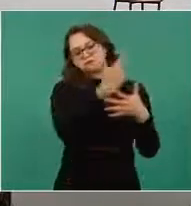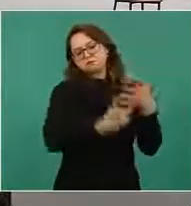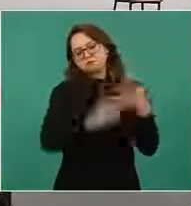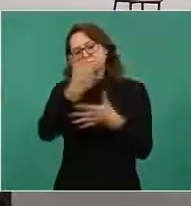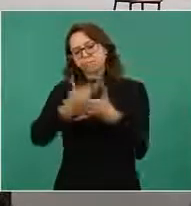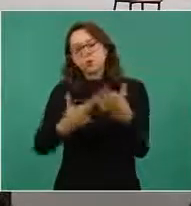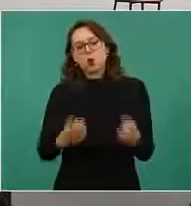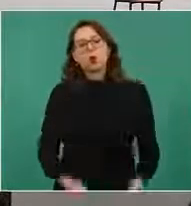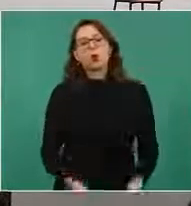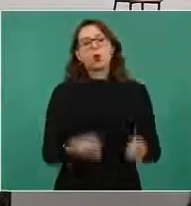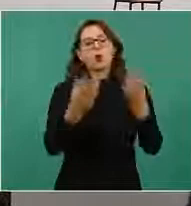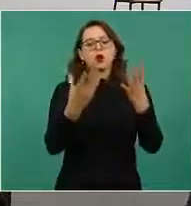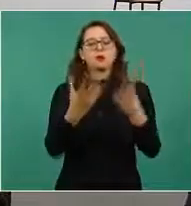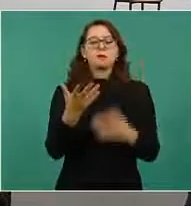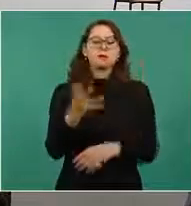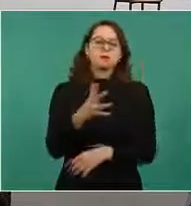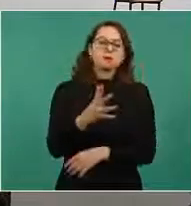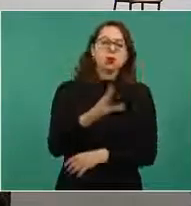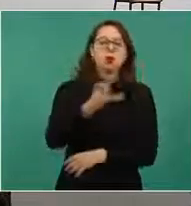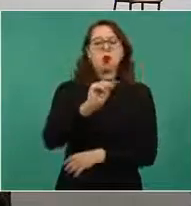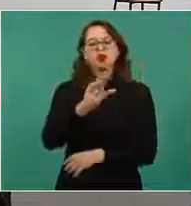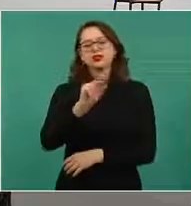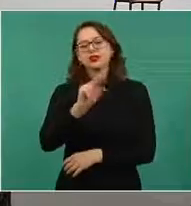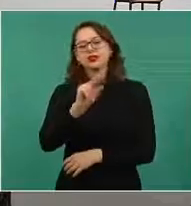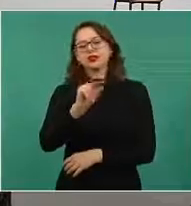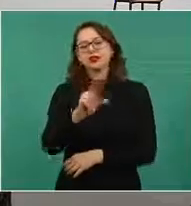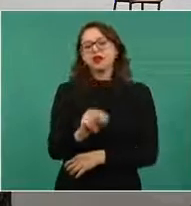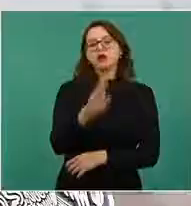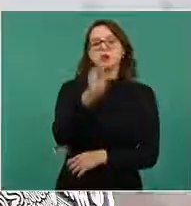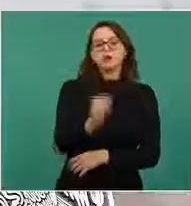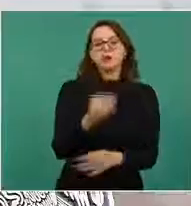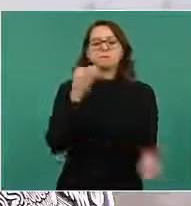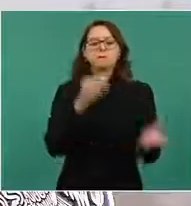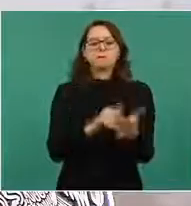mil trabajadoras y trabajadores que tendrán derecho a voto.